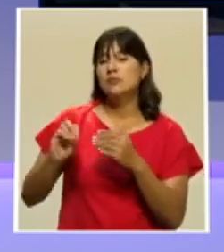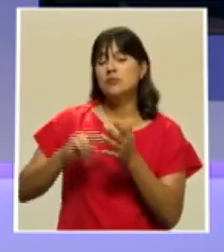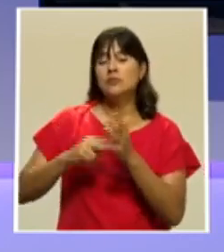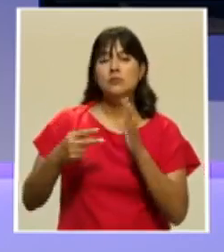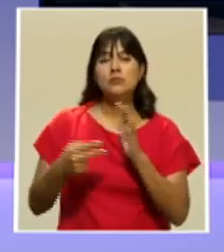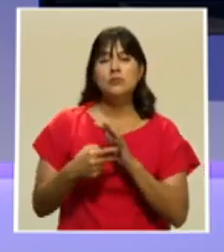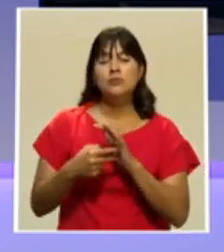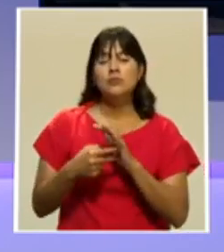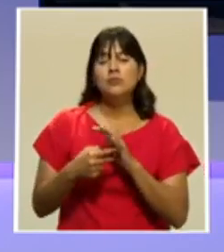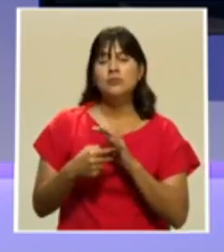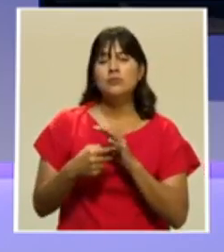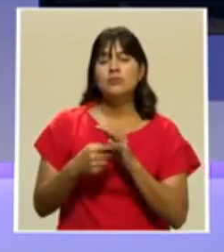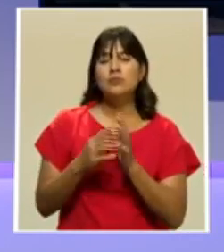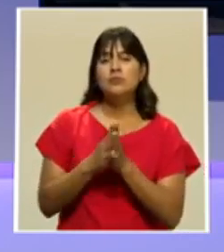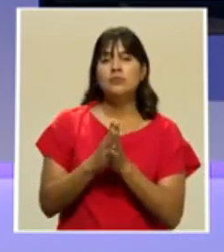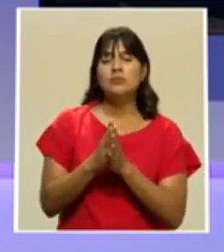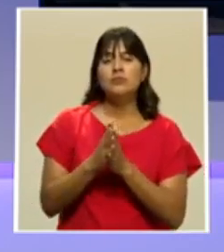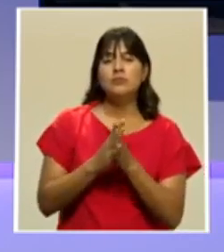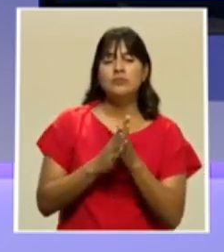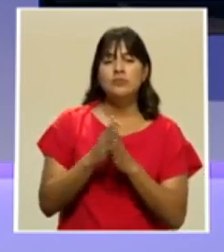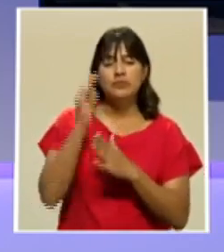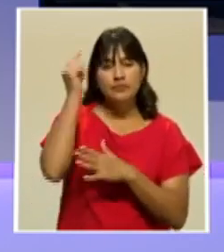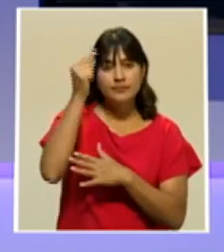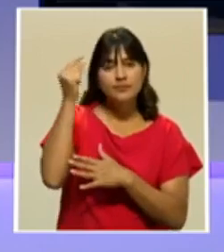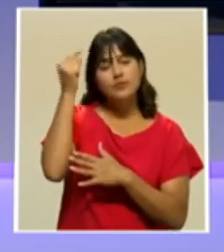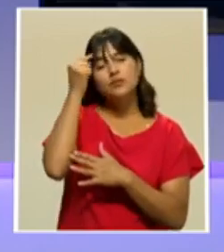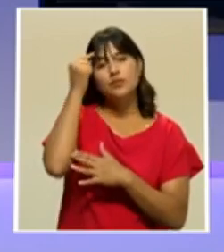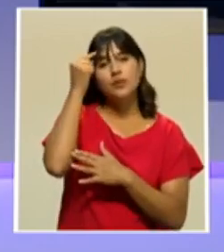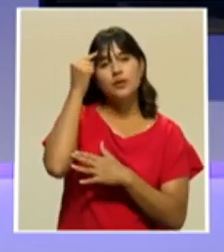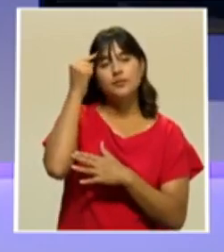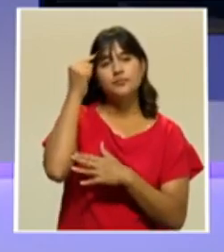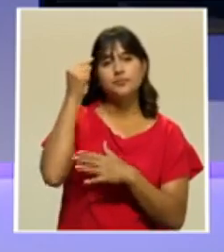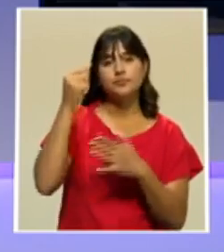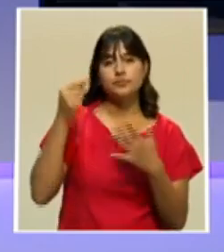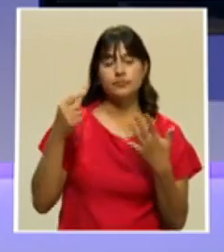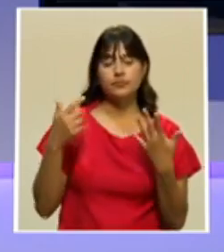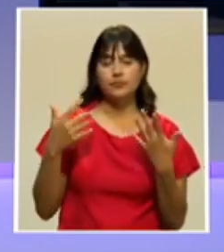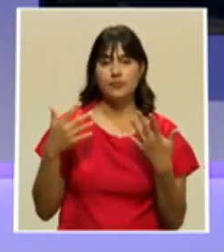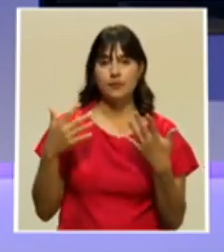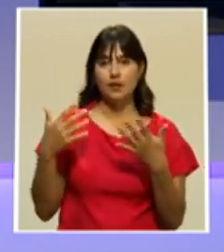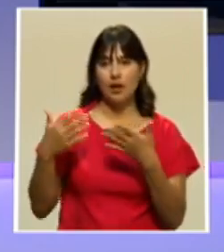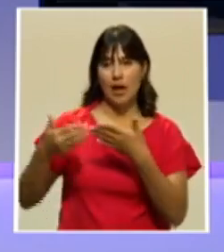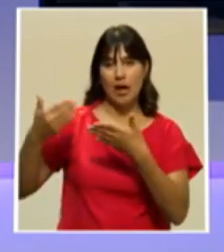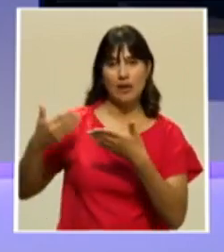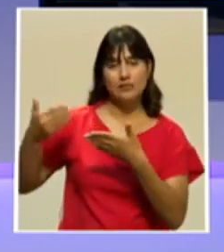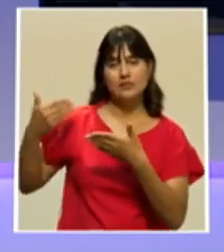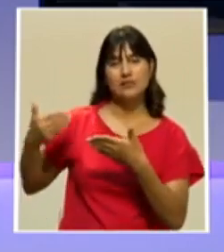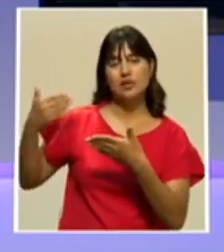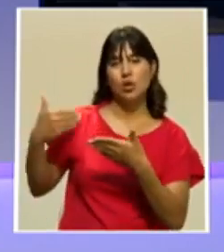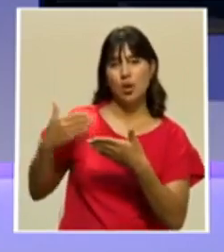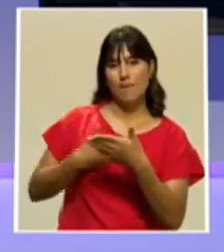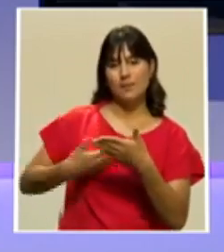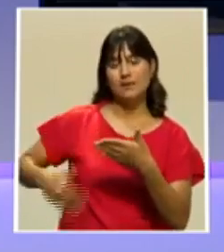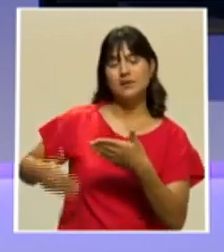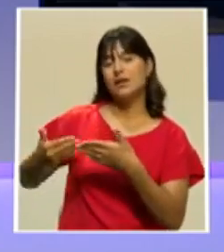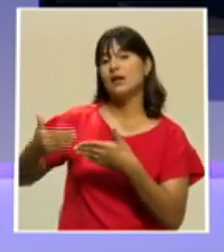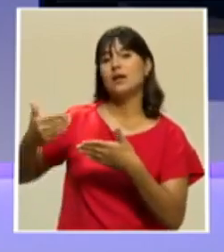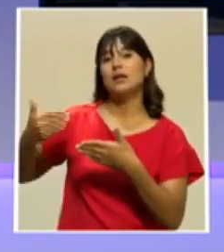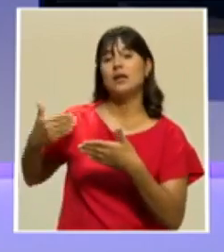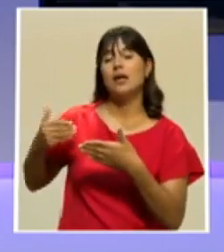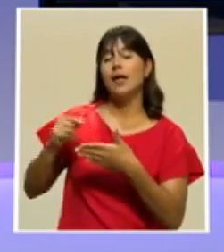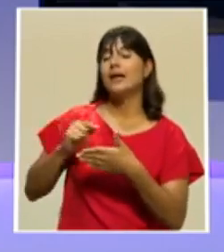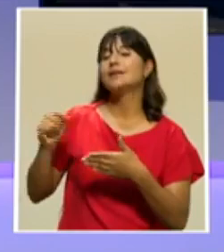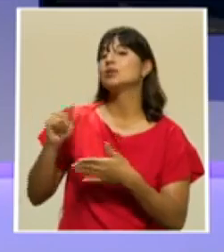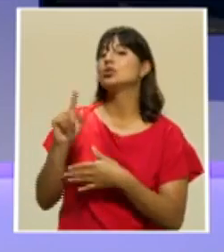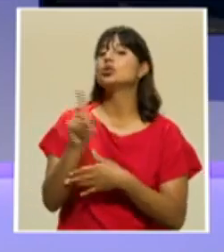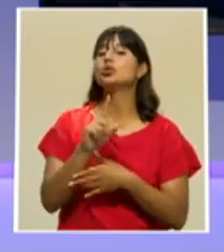los gobiernos que han pasado en las últimas décadas no han